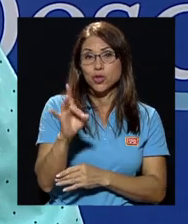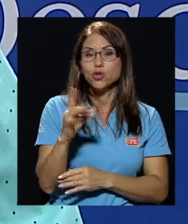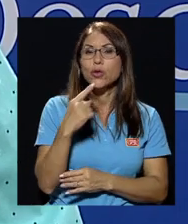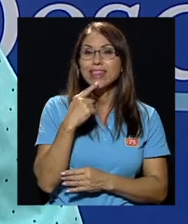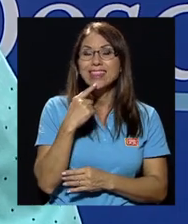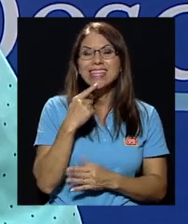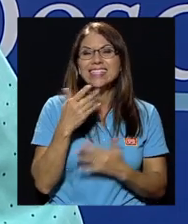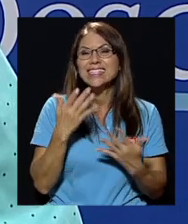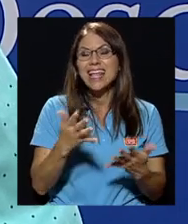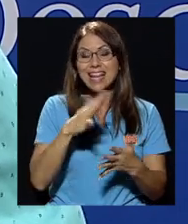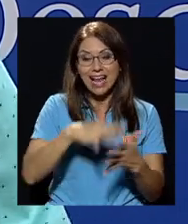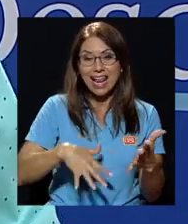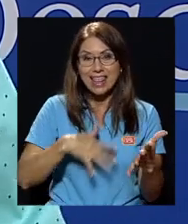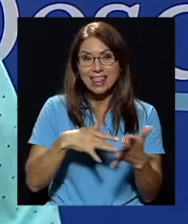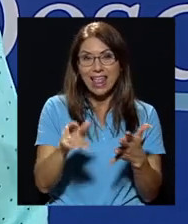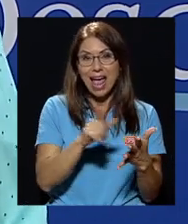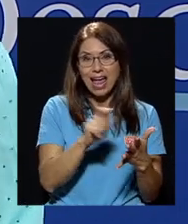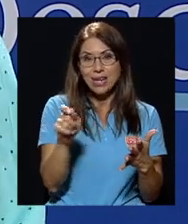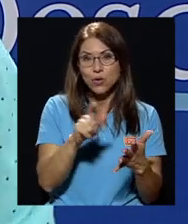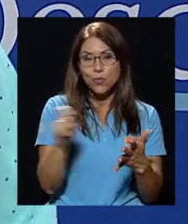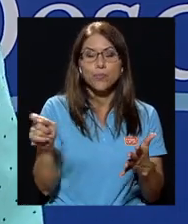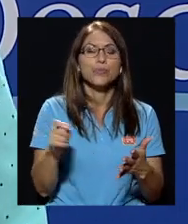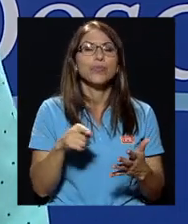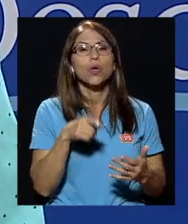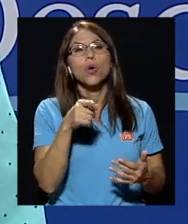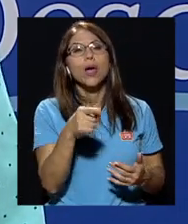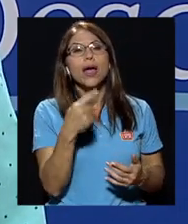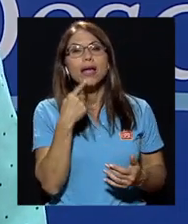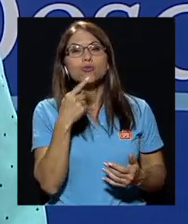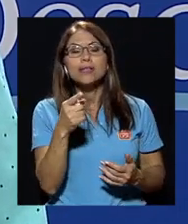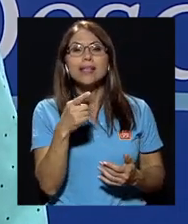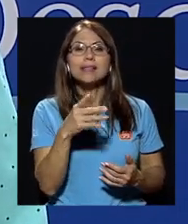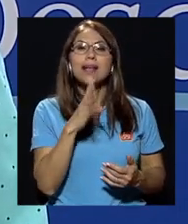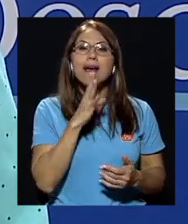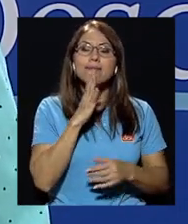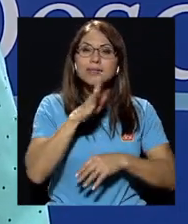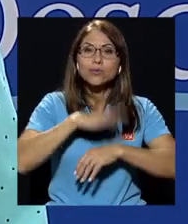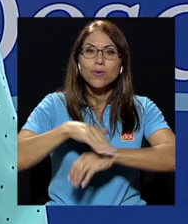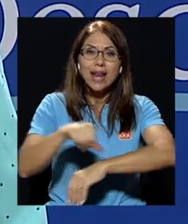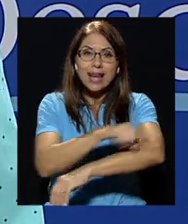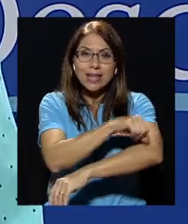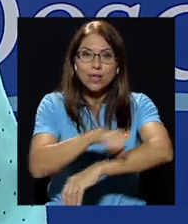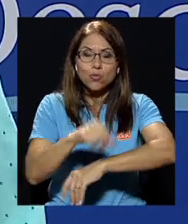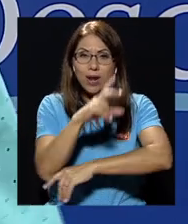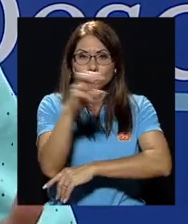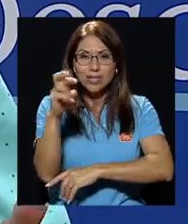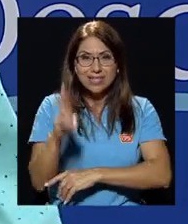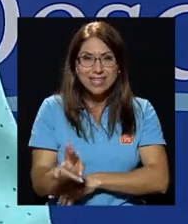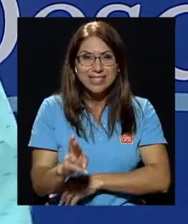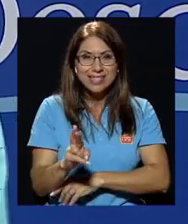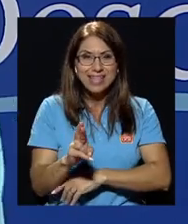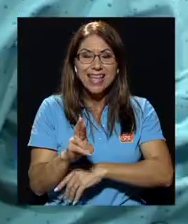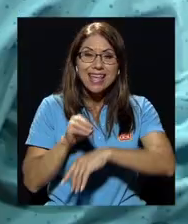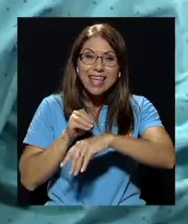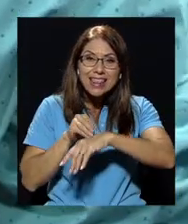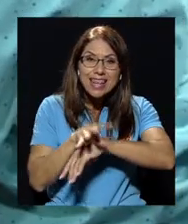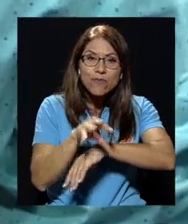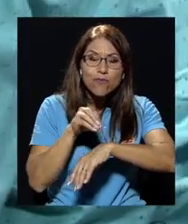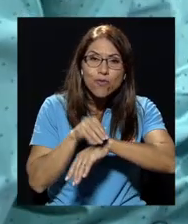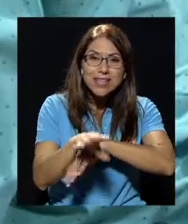ustedes hacen una referencia sobre la arquitectura costarricense que tiene influencia de tres